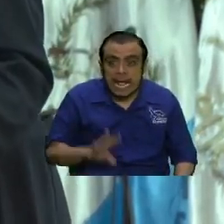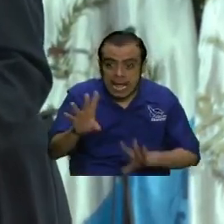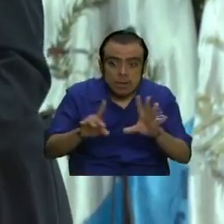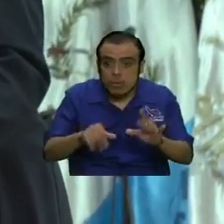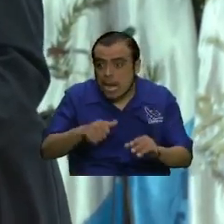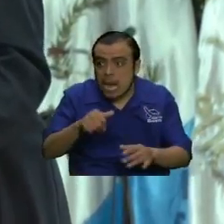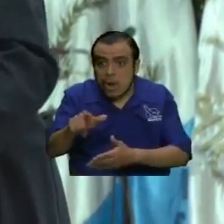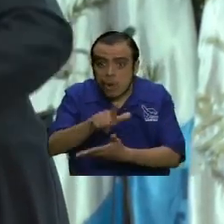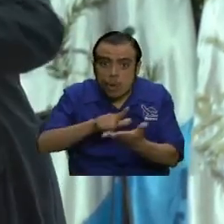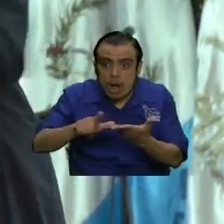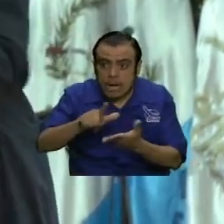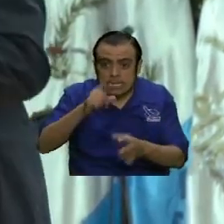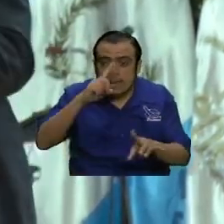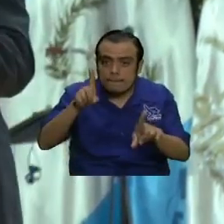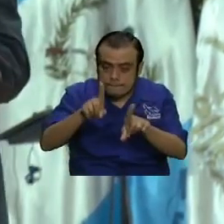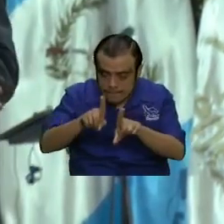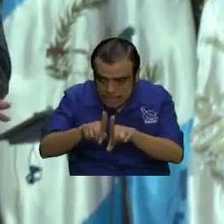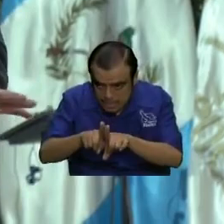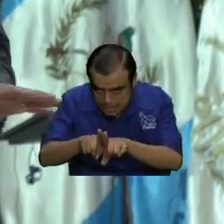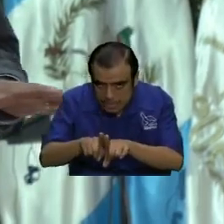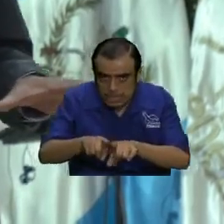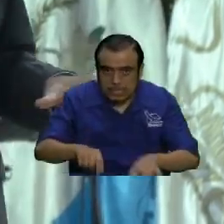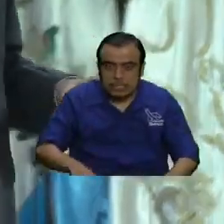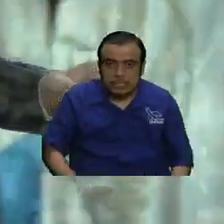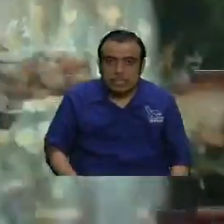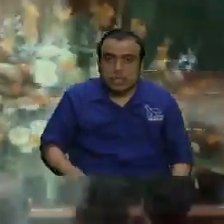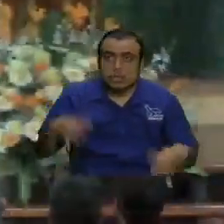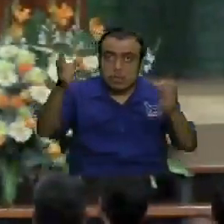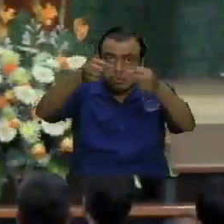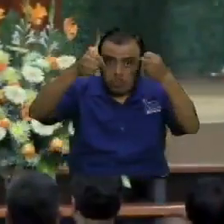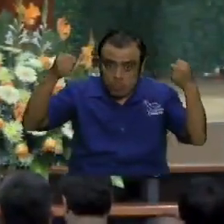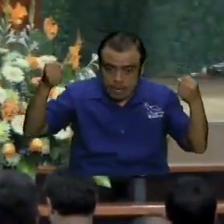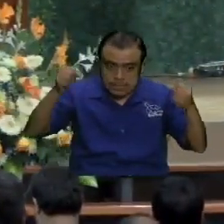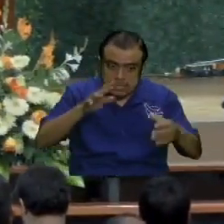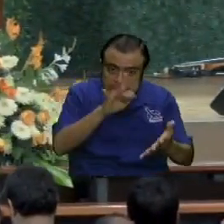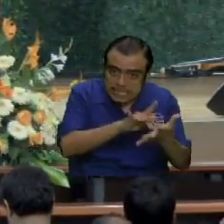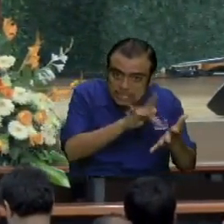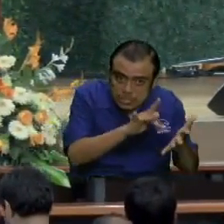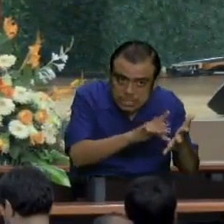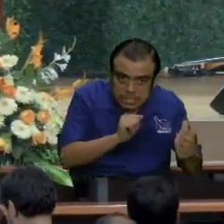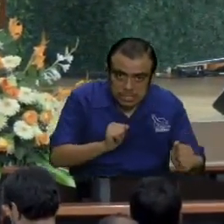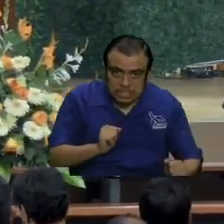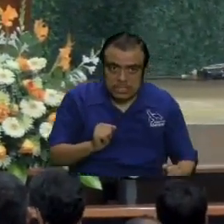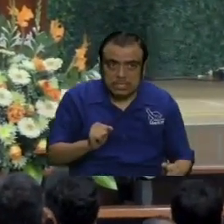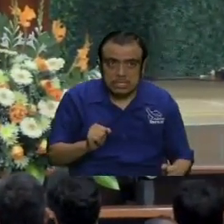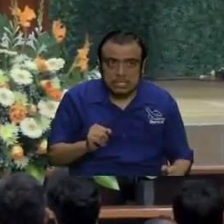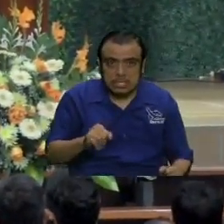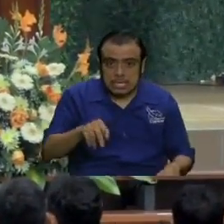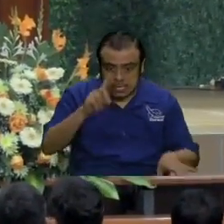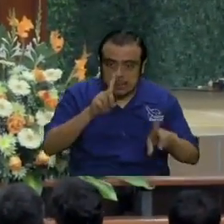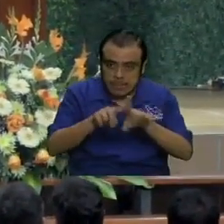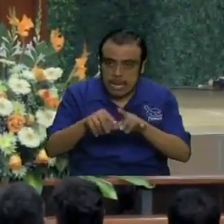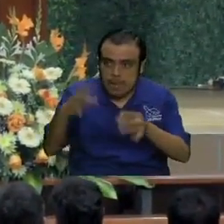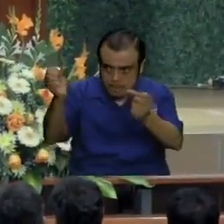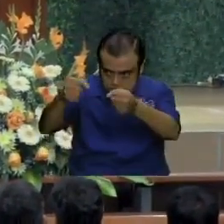física y así esas son puertas físicas pero también existen puertas personas